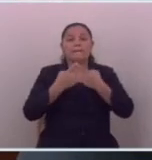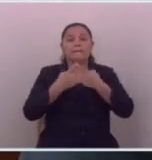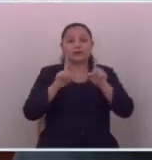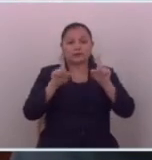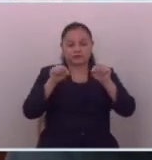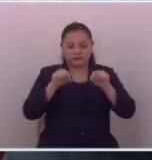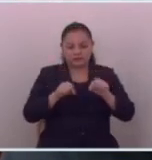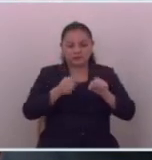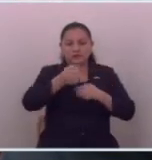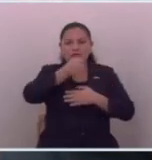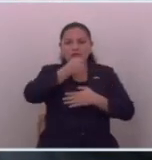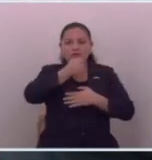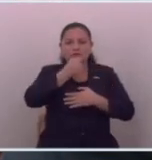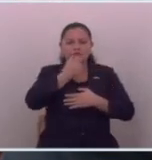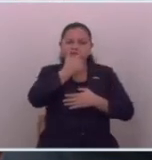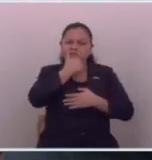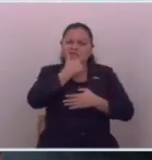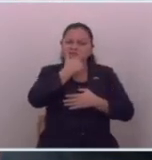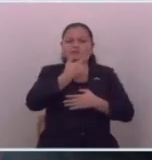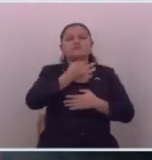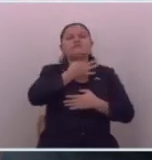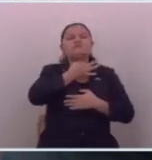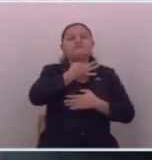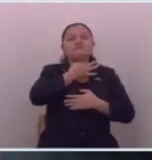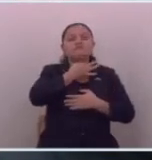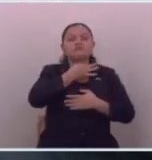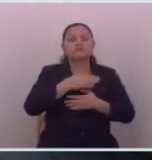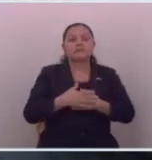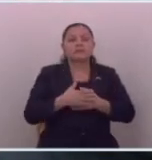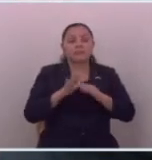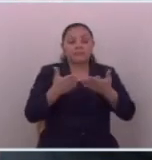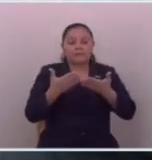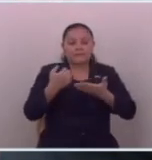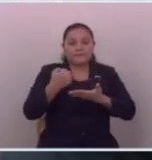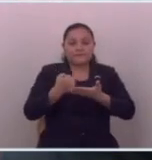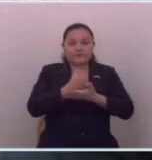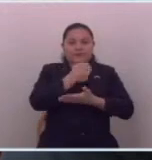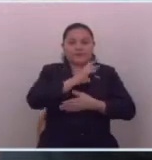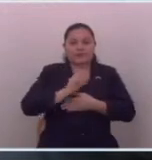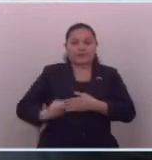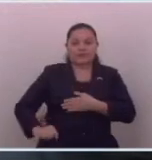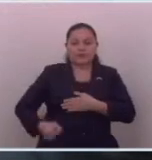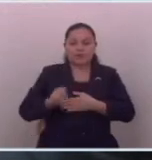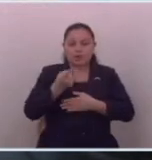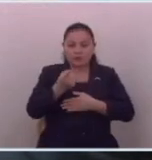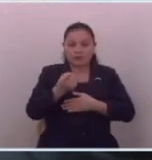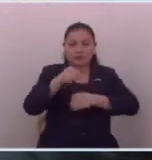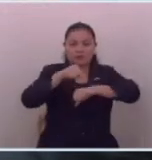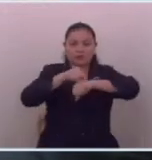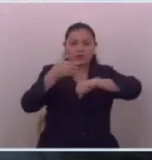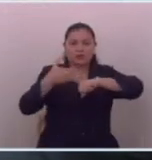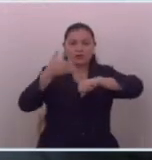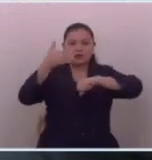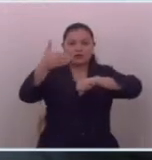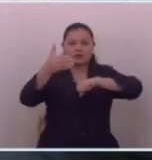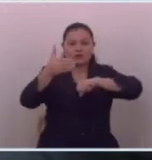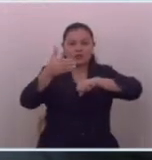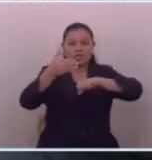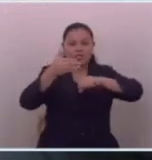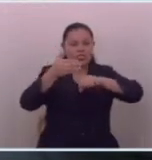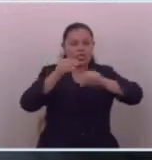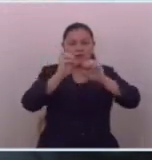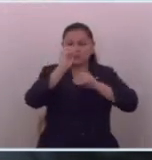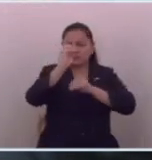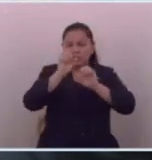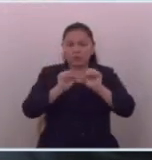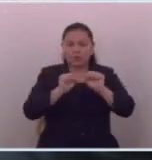la prensa es curioso que a pesar de que el Salvador está a punto de cumplir un año sin homicidios y